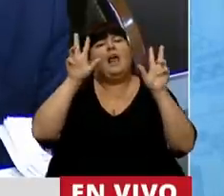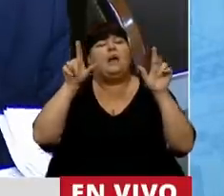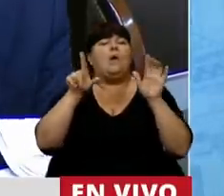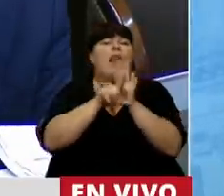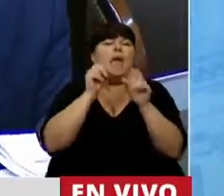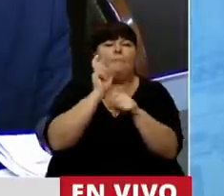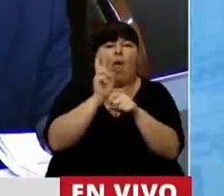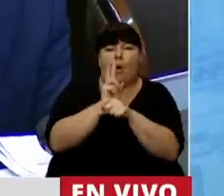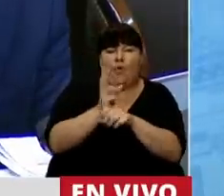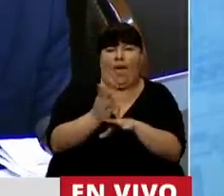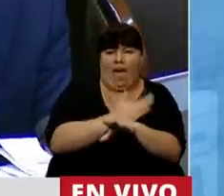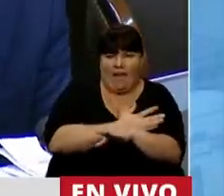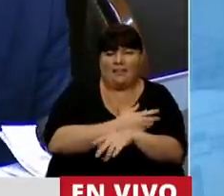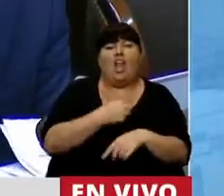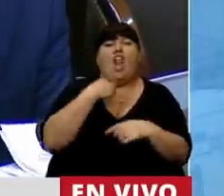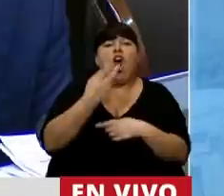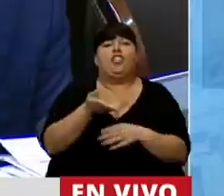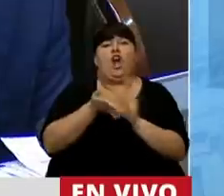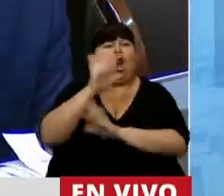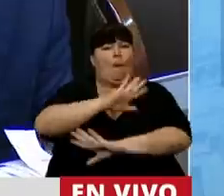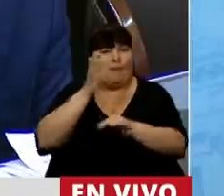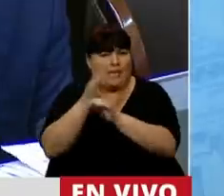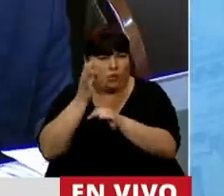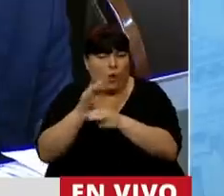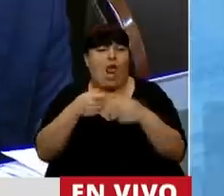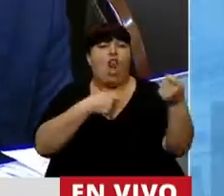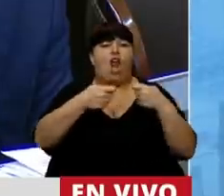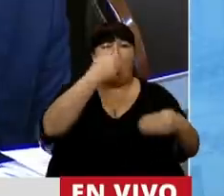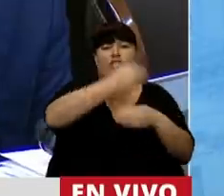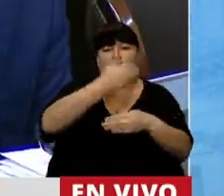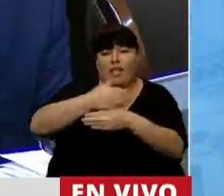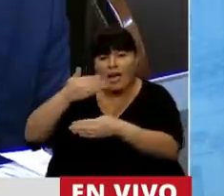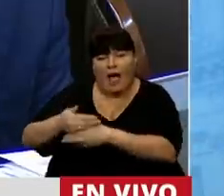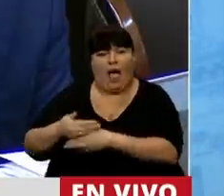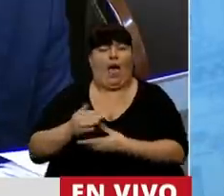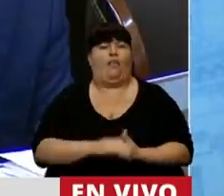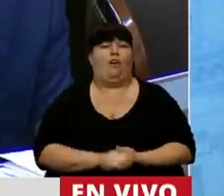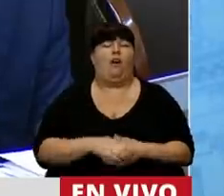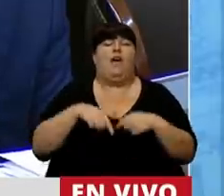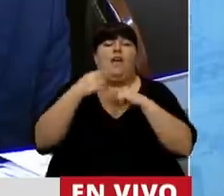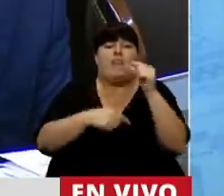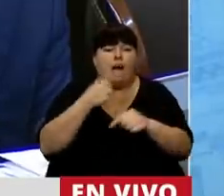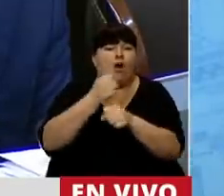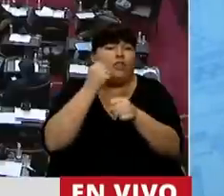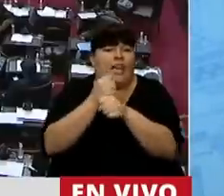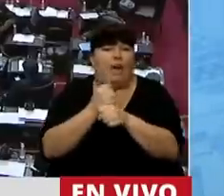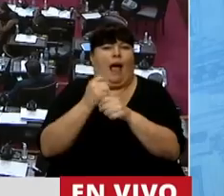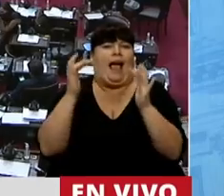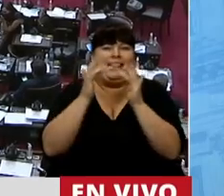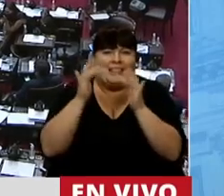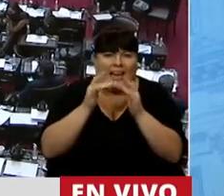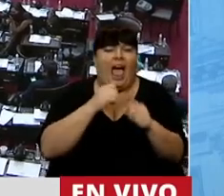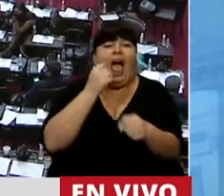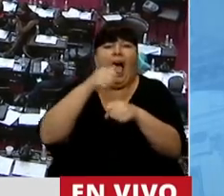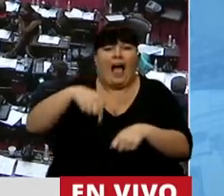preventivas. Y nuestros hijos dejaron de ir a la escuela, y los comercios bajaron las persianas, y comenzamos a trabajar de manera remota.